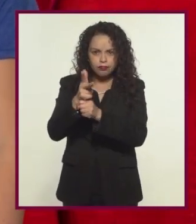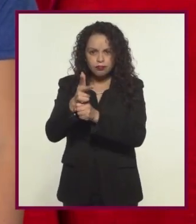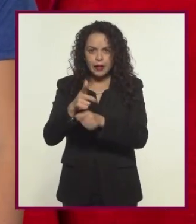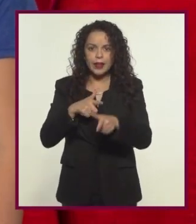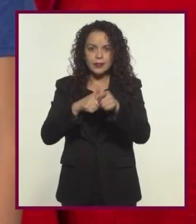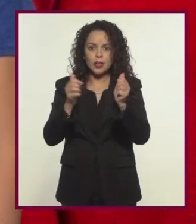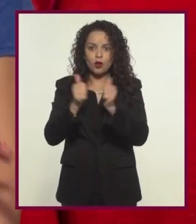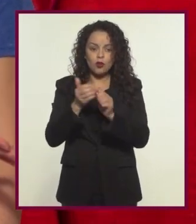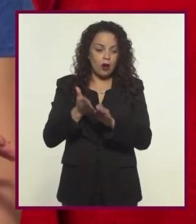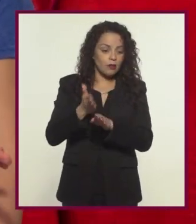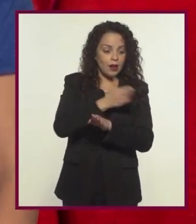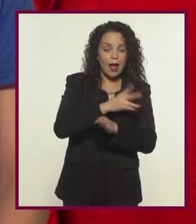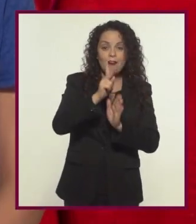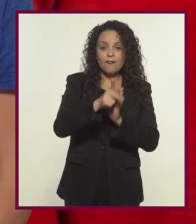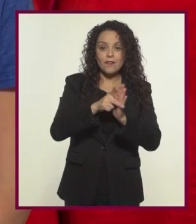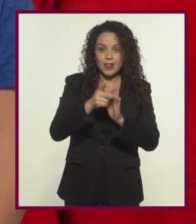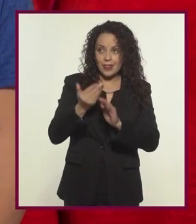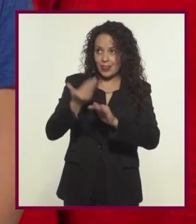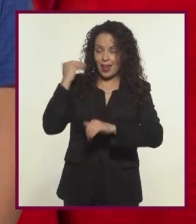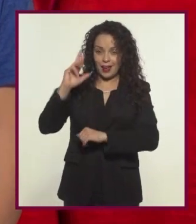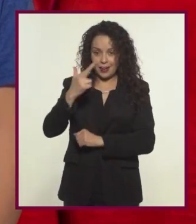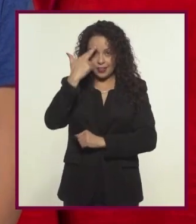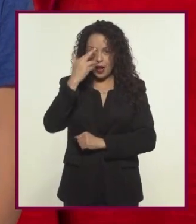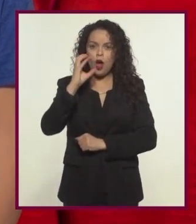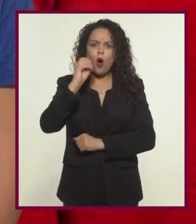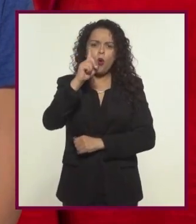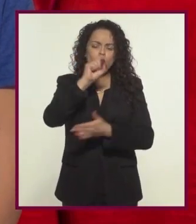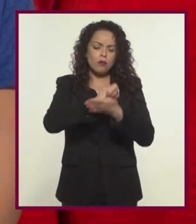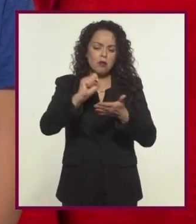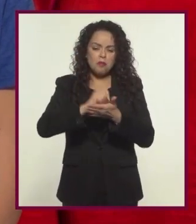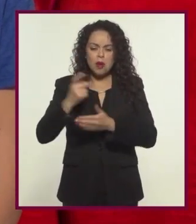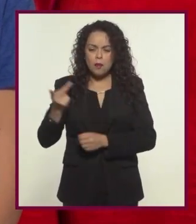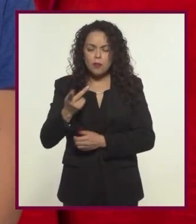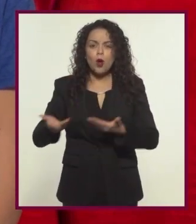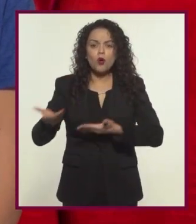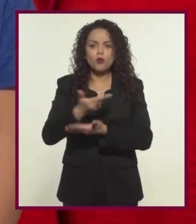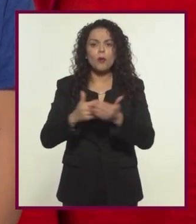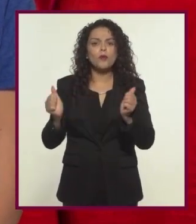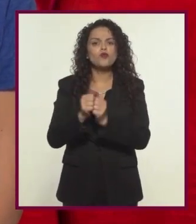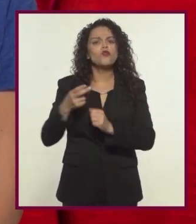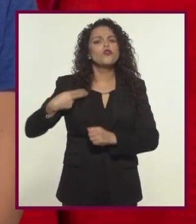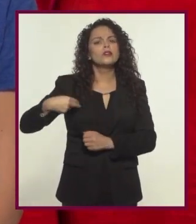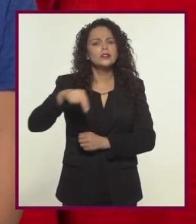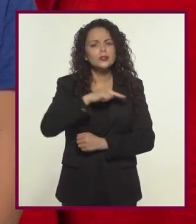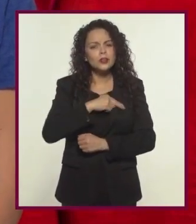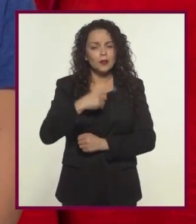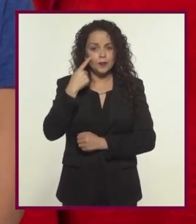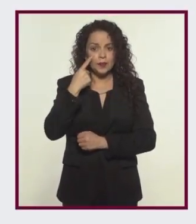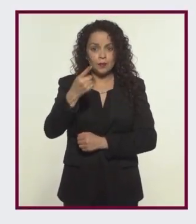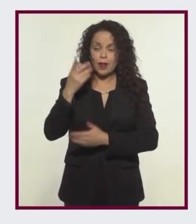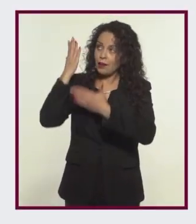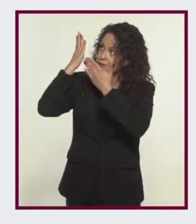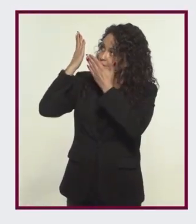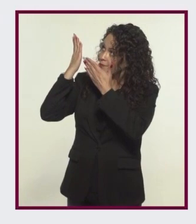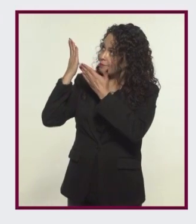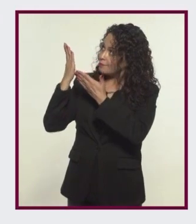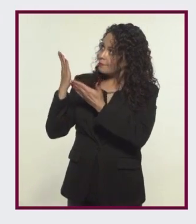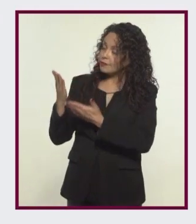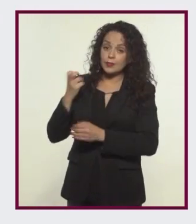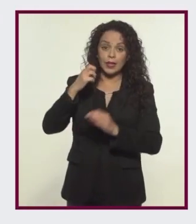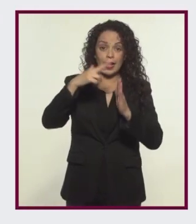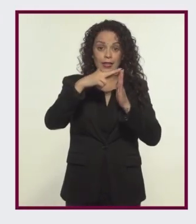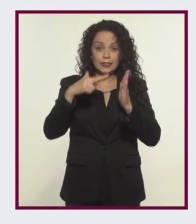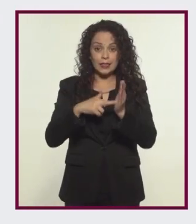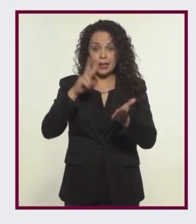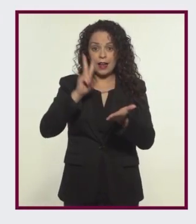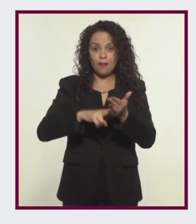y continuar con el video anterior O pueden simplemente escribir las preguntas y compartirlas con nosotros Aquí les vamos a